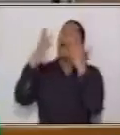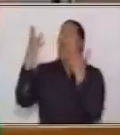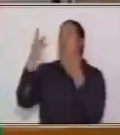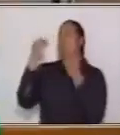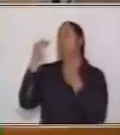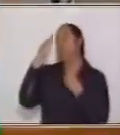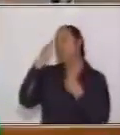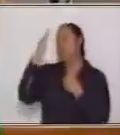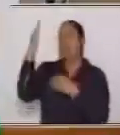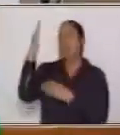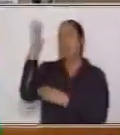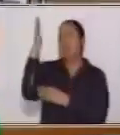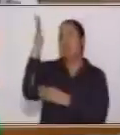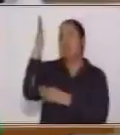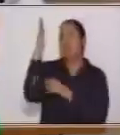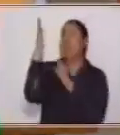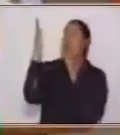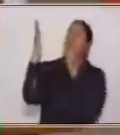donde vivir.